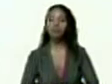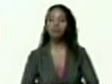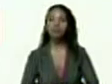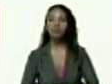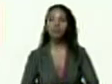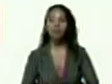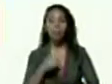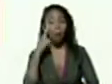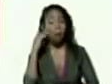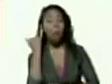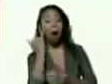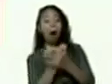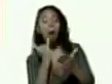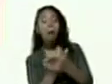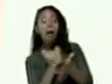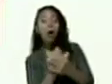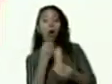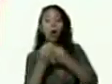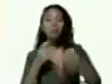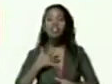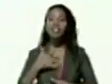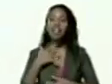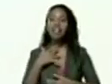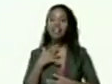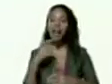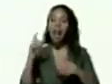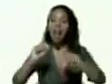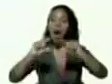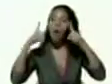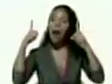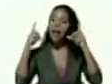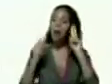vamos a ver cómo se siente el rugido de La Guaira